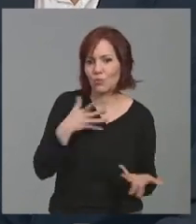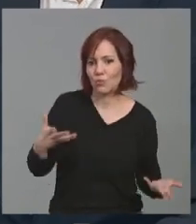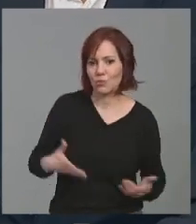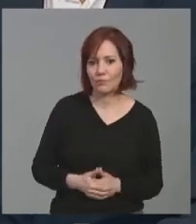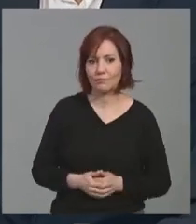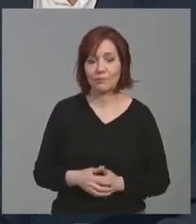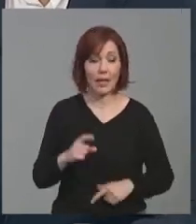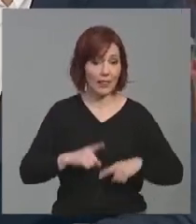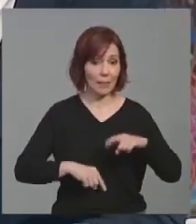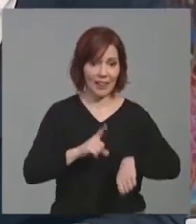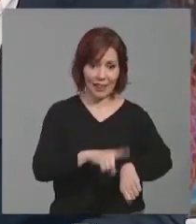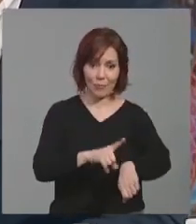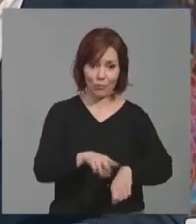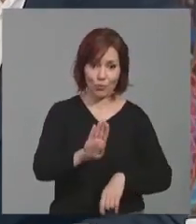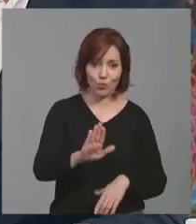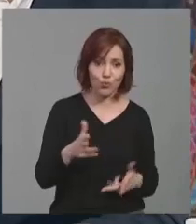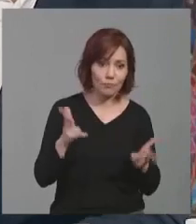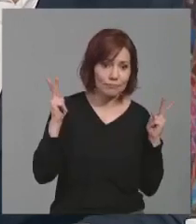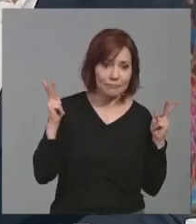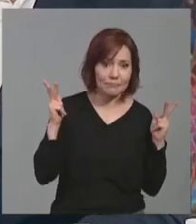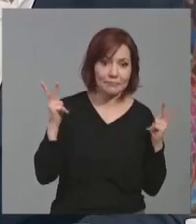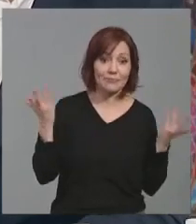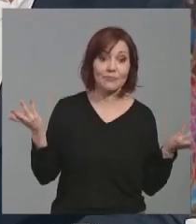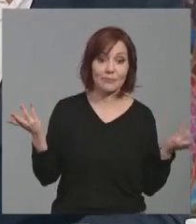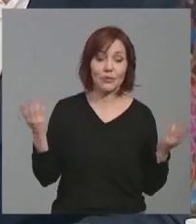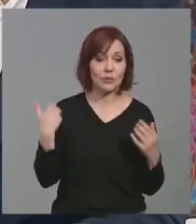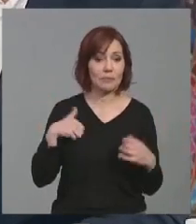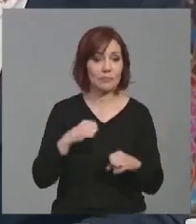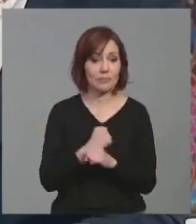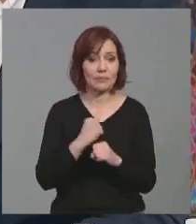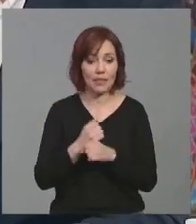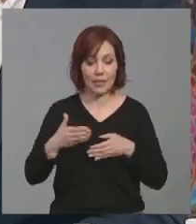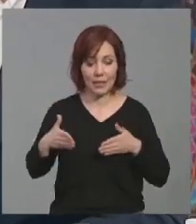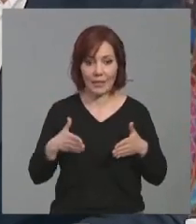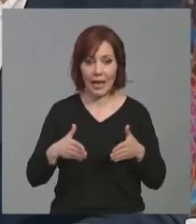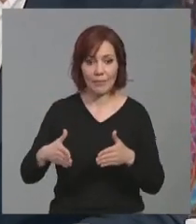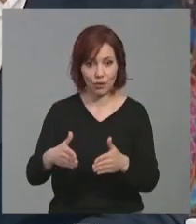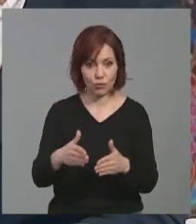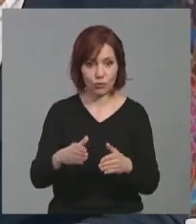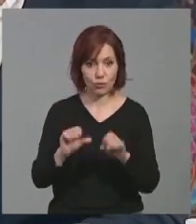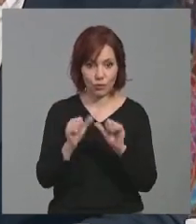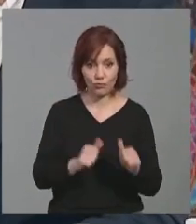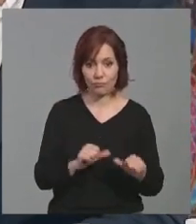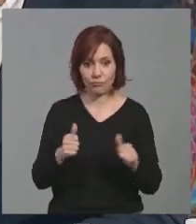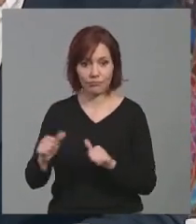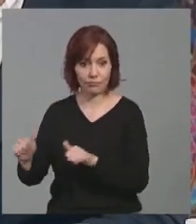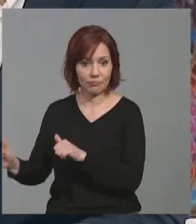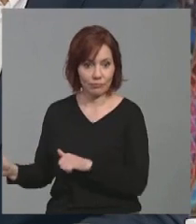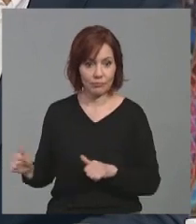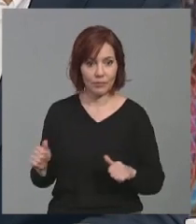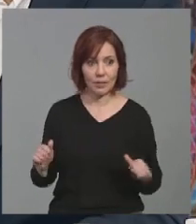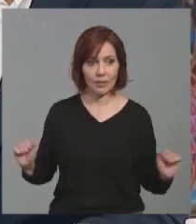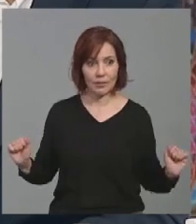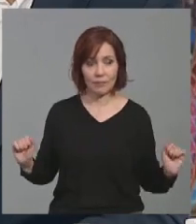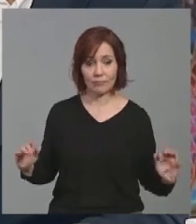tiempo que tenga, ¿no? Pero ahora mismo, es verdad que se ha trabajado en los diferentes caminos de peregrinación, ya son muchos los caminos que llegan a